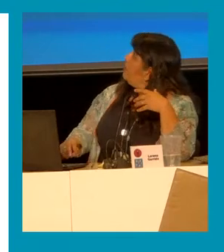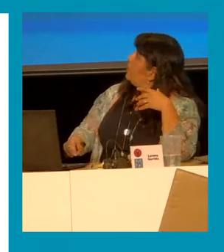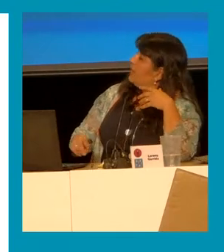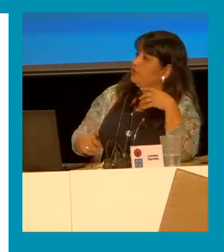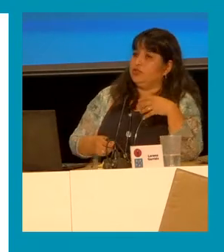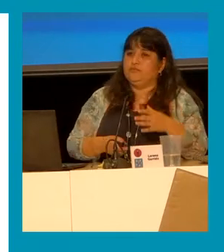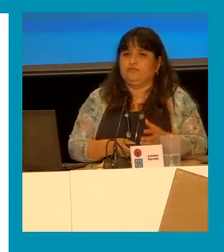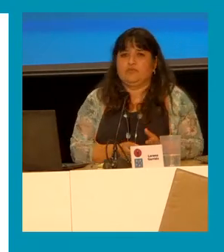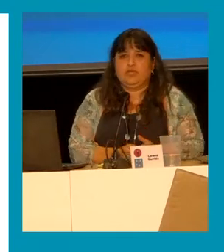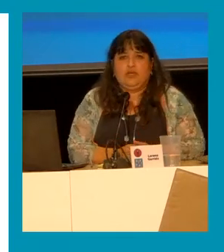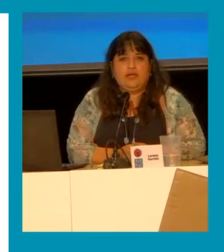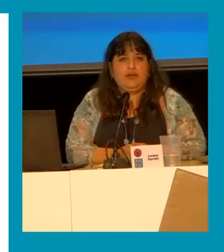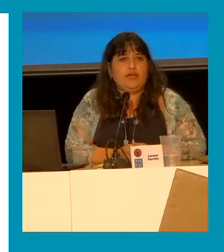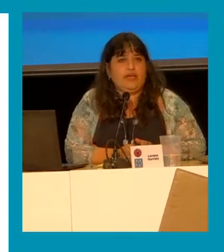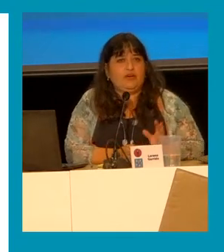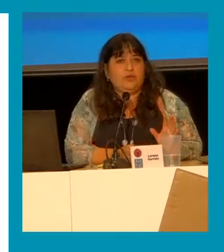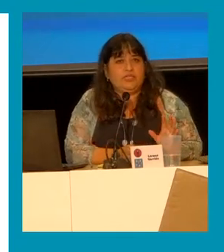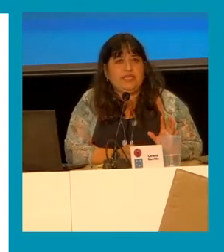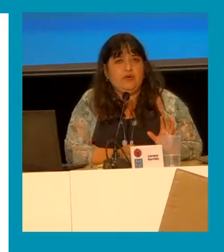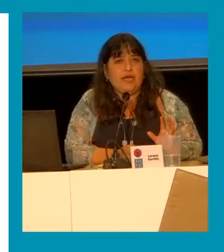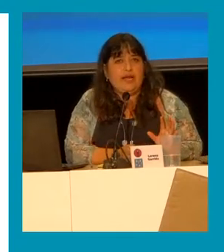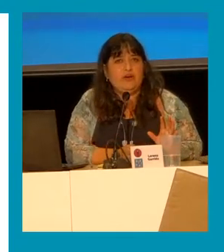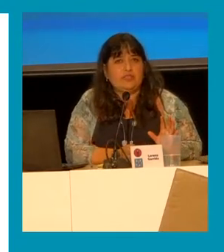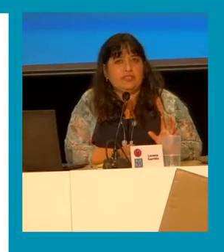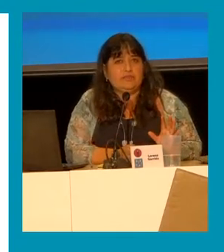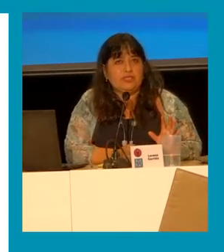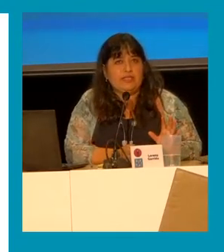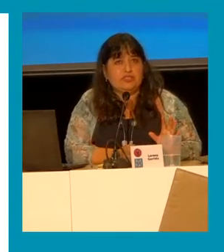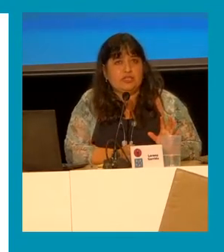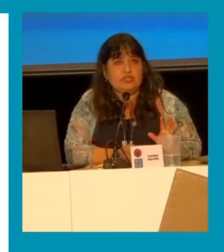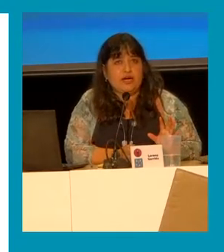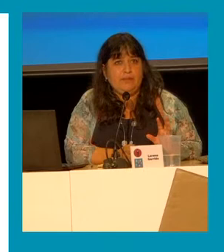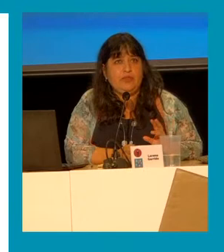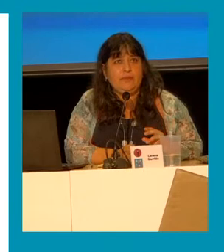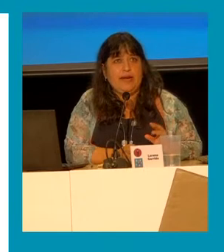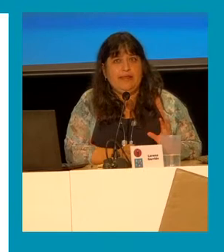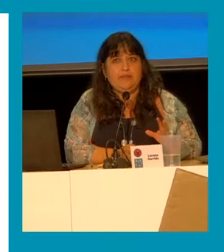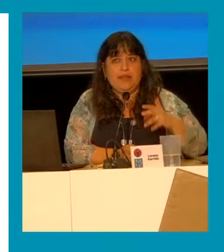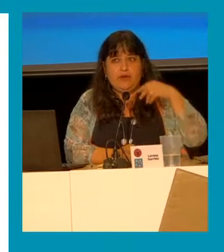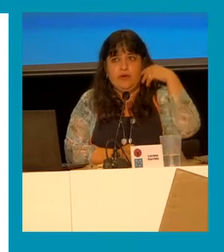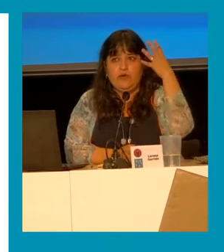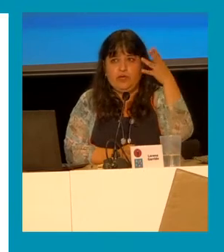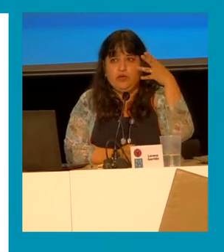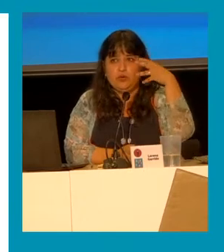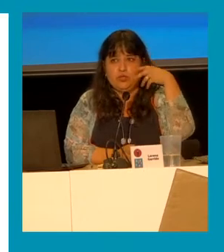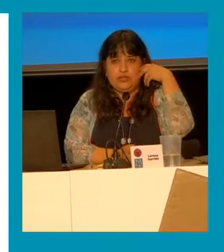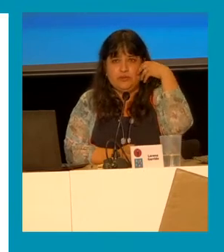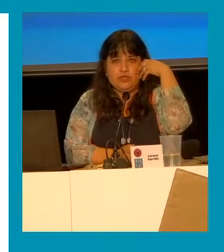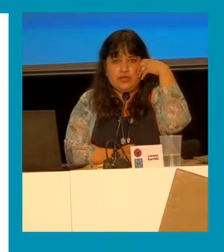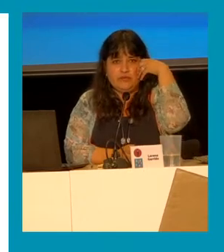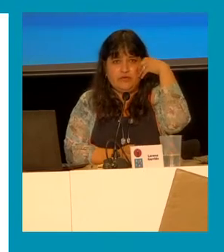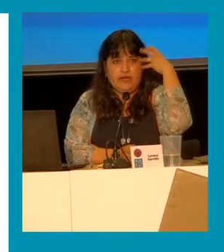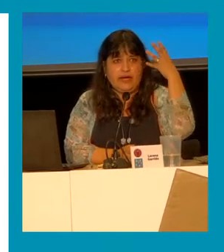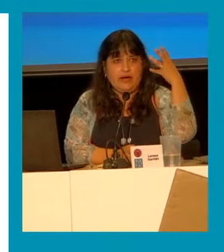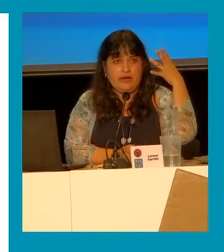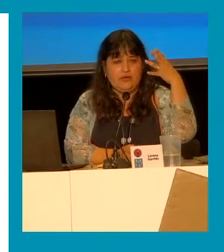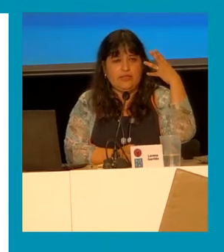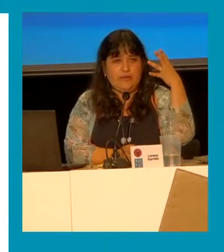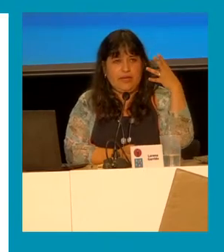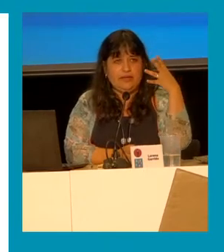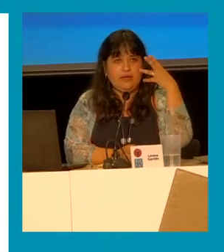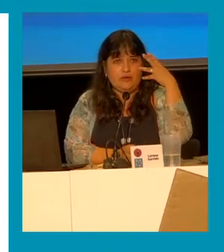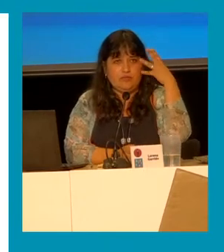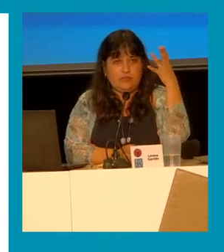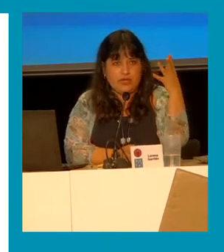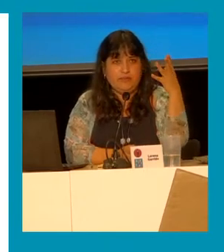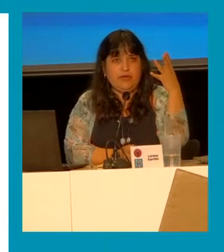A ver si hay... Lo siento. que, como decía, una de las cosas importantes son estos cambios de paradigma. nuevo, incluso tenemos que volver a nuestra